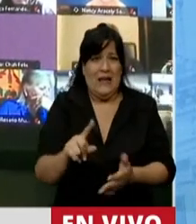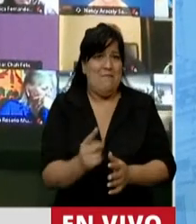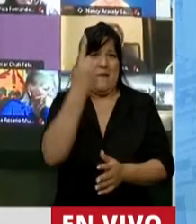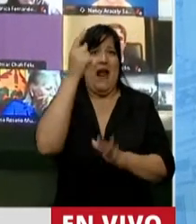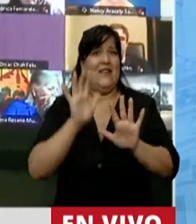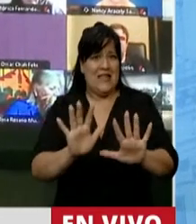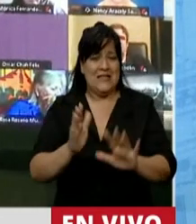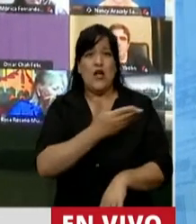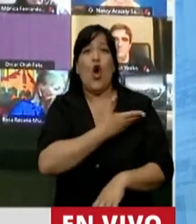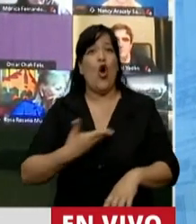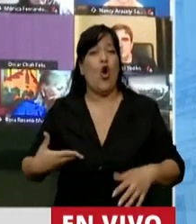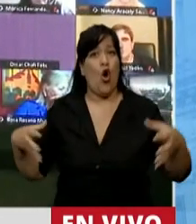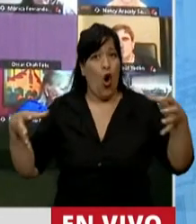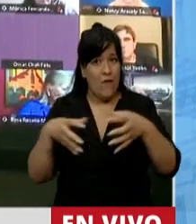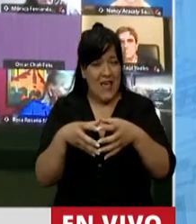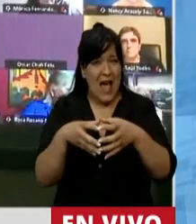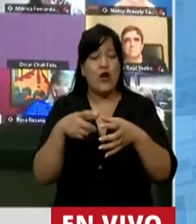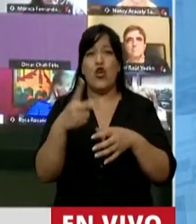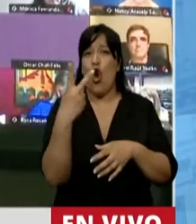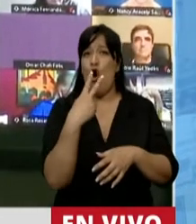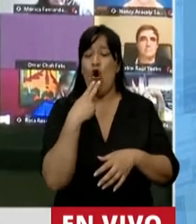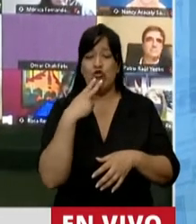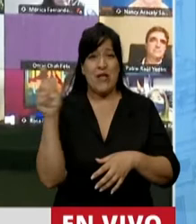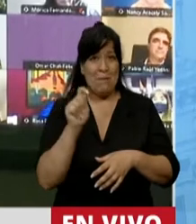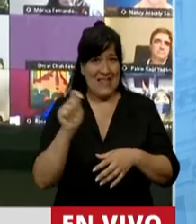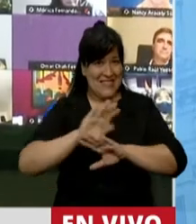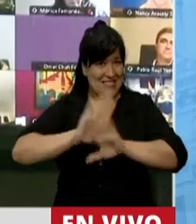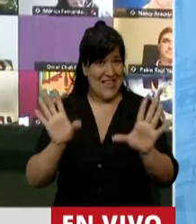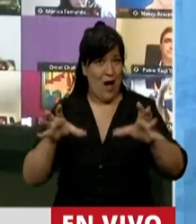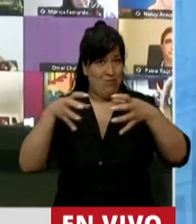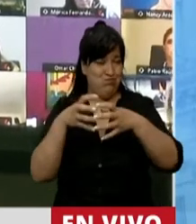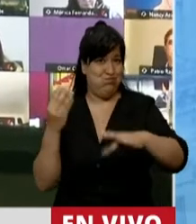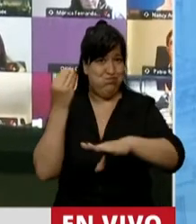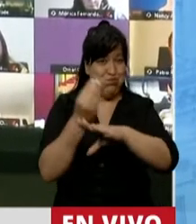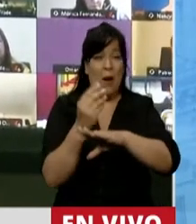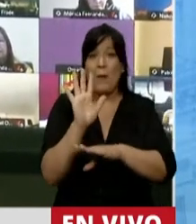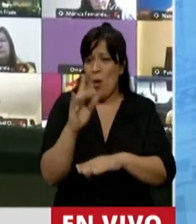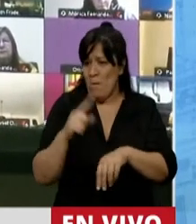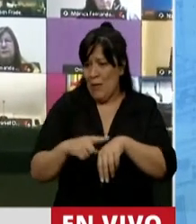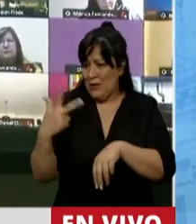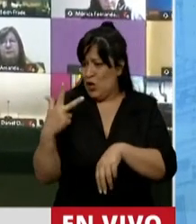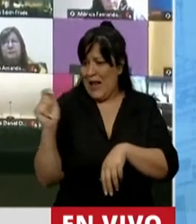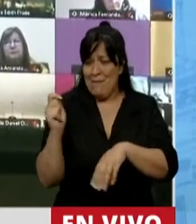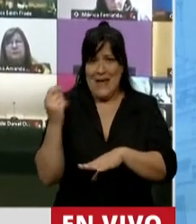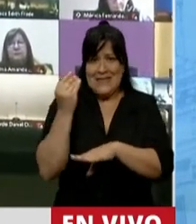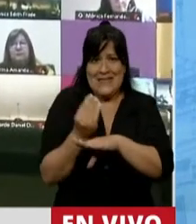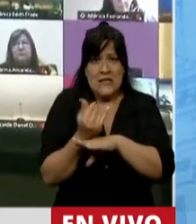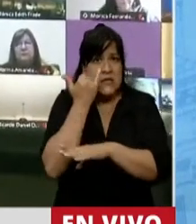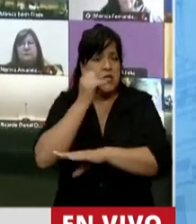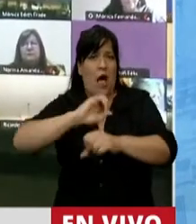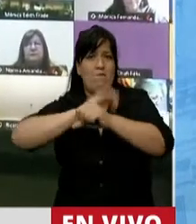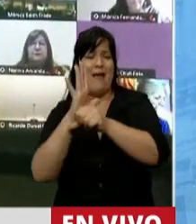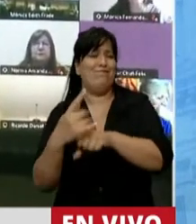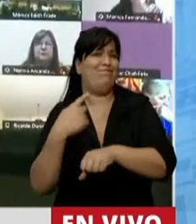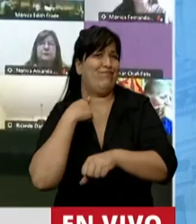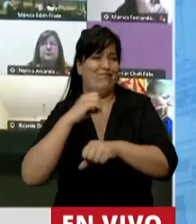En un gobierno que va a alcanzar 11 meses de gestión, que a los tres meses de iniciado ya estábamos en medio de una